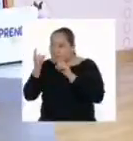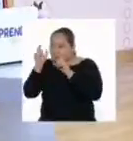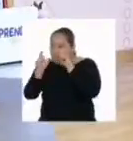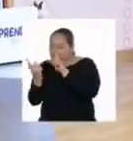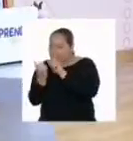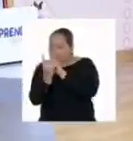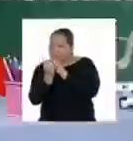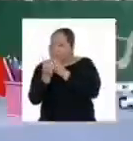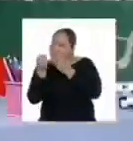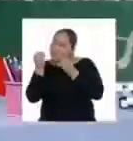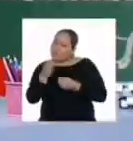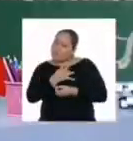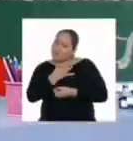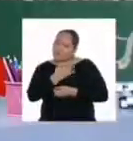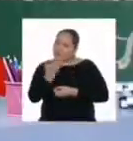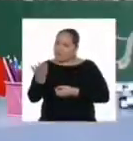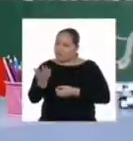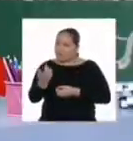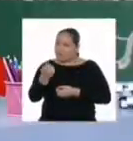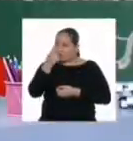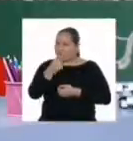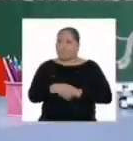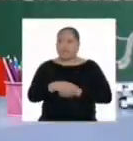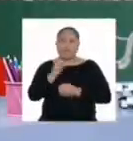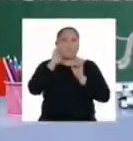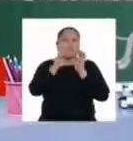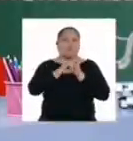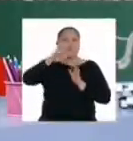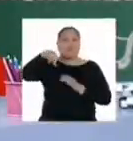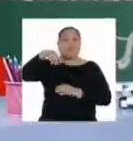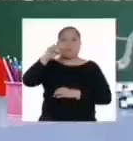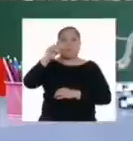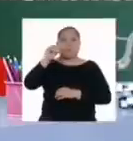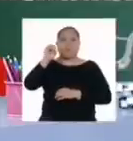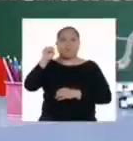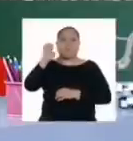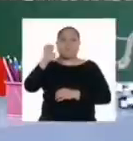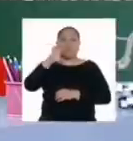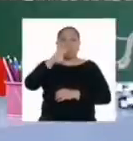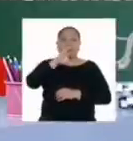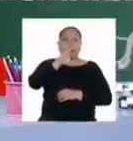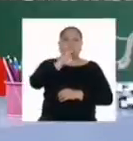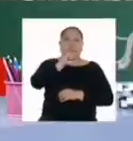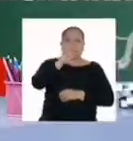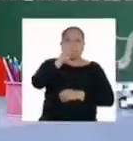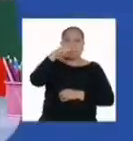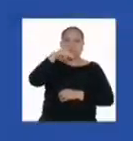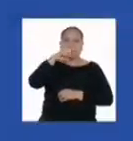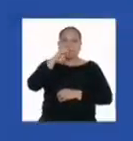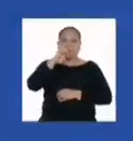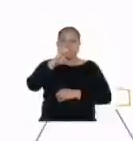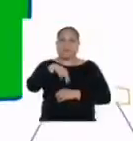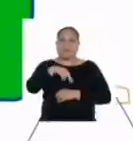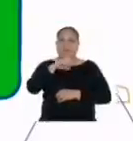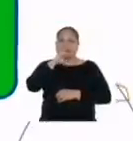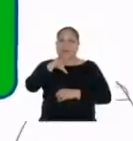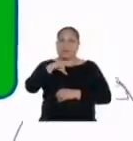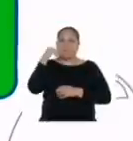cómo se sienten. Por ejemplo, José y Carmen se animaron a hacerlo durante el programa y esto nos dijeron.